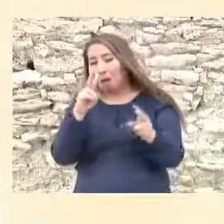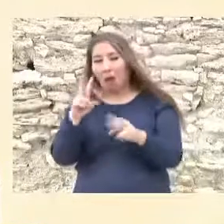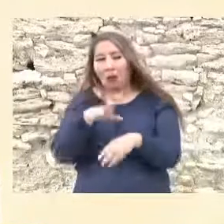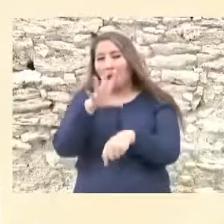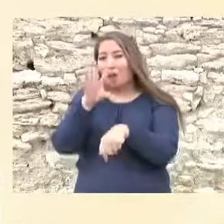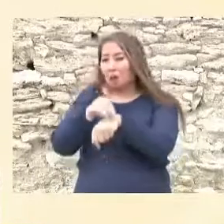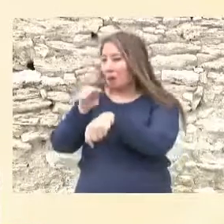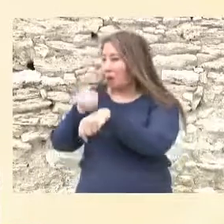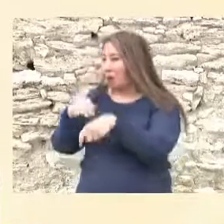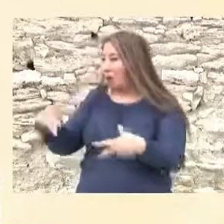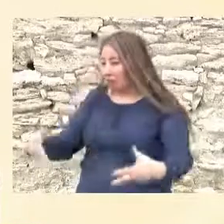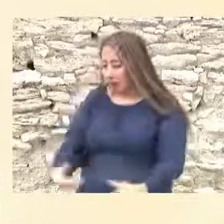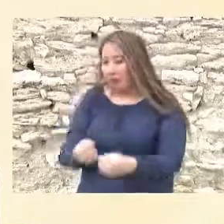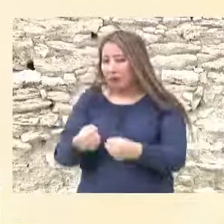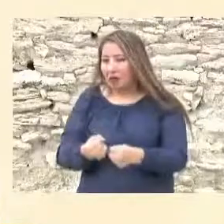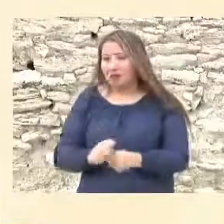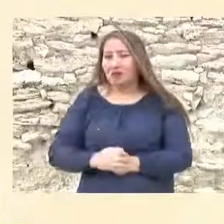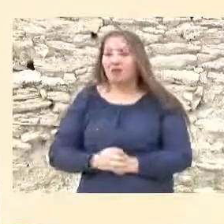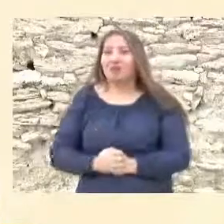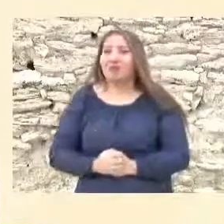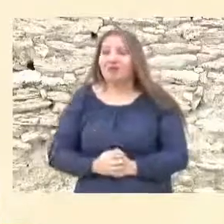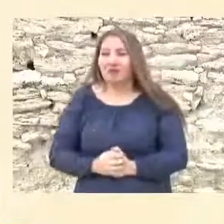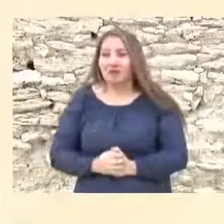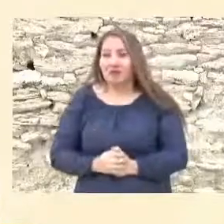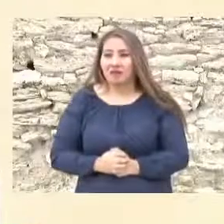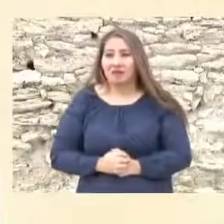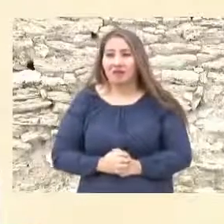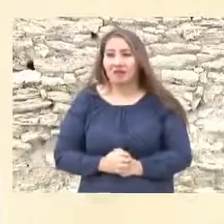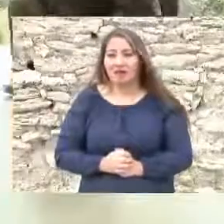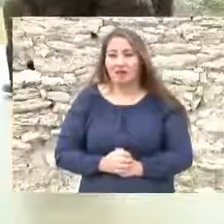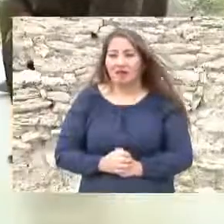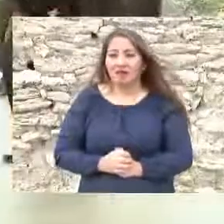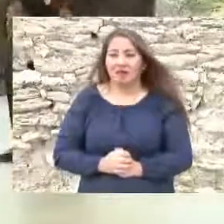permitiendo recuperar ambas historias. Muchas gracias.